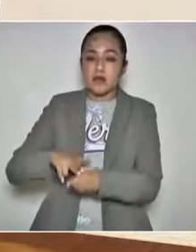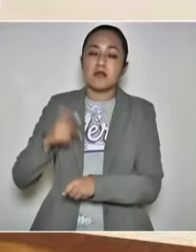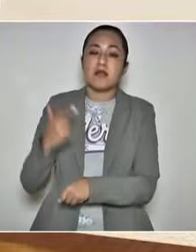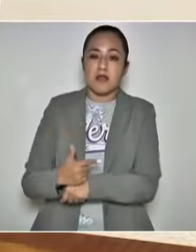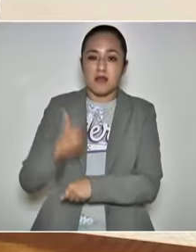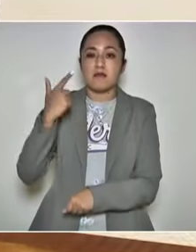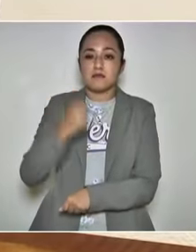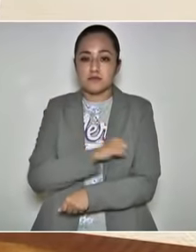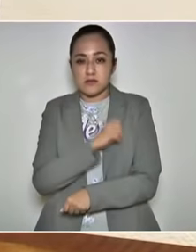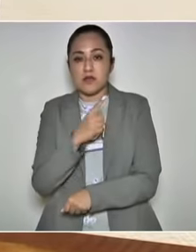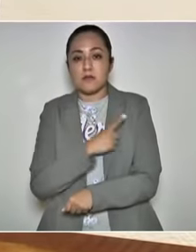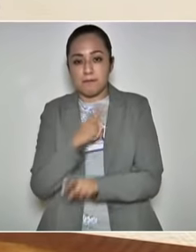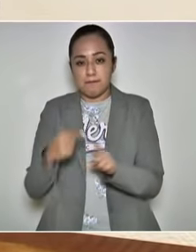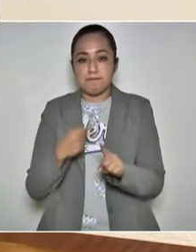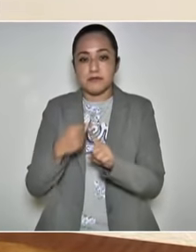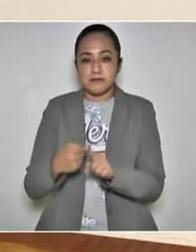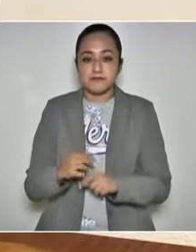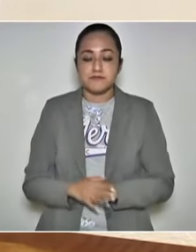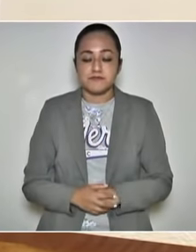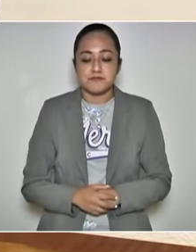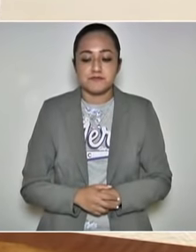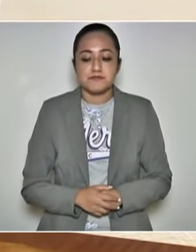que ser hospitalizada.